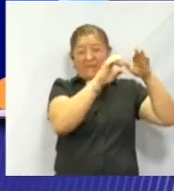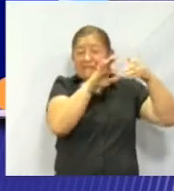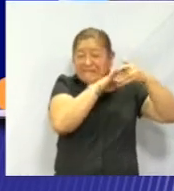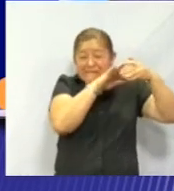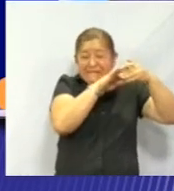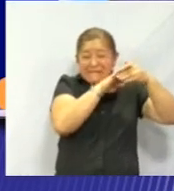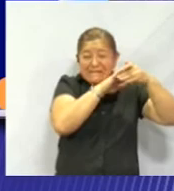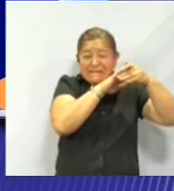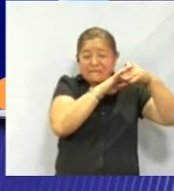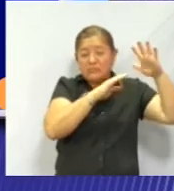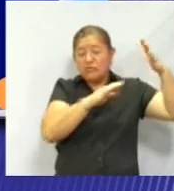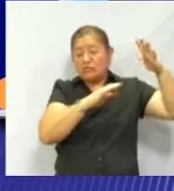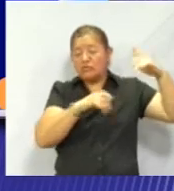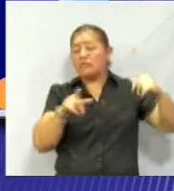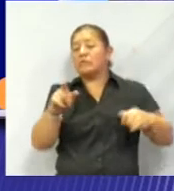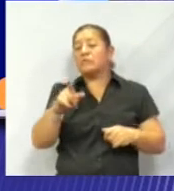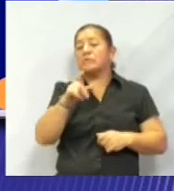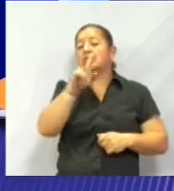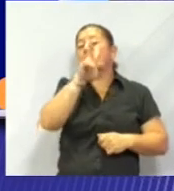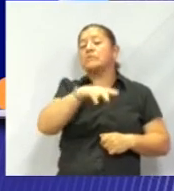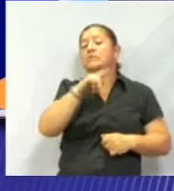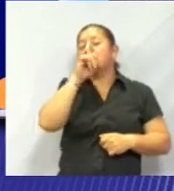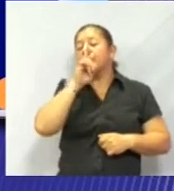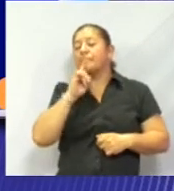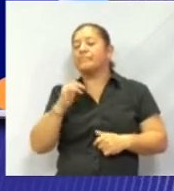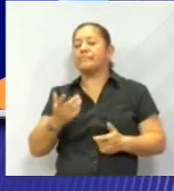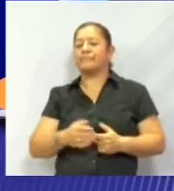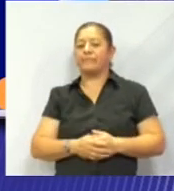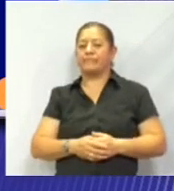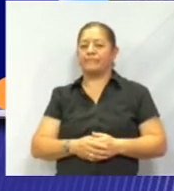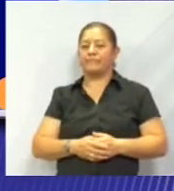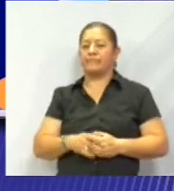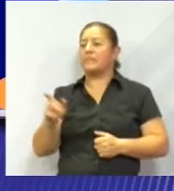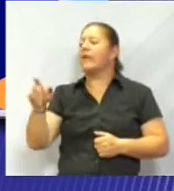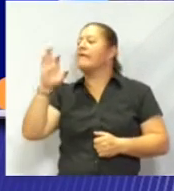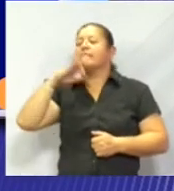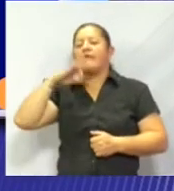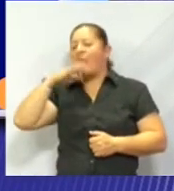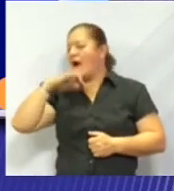¿Tú qué dices? Falso. Mentira. ¿Verdad? Es falso.